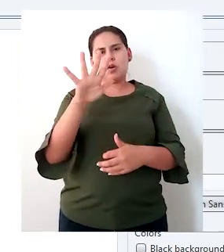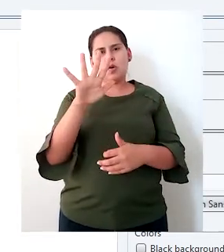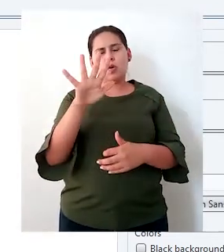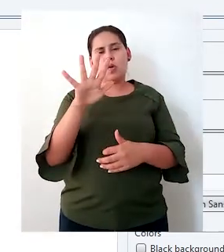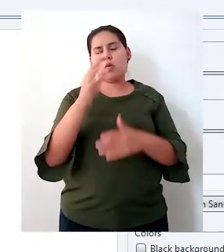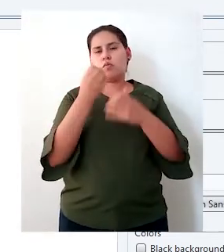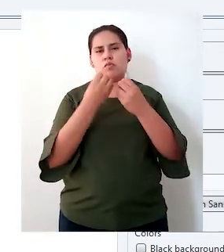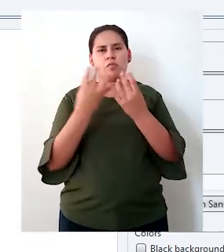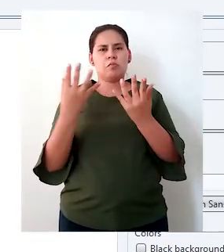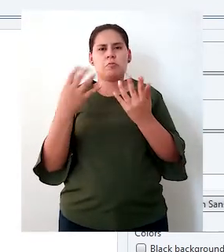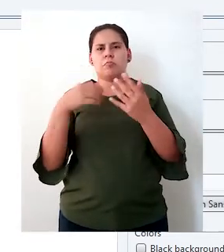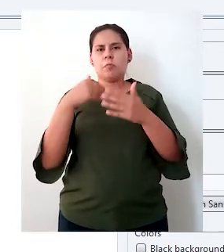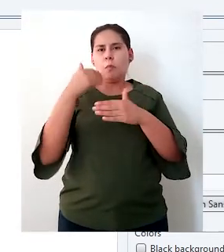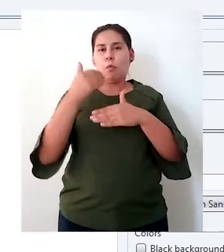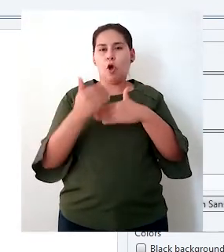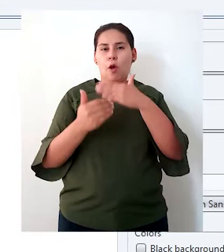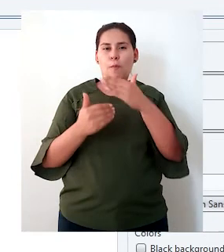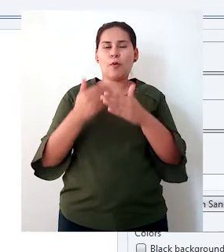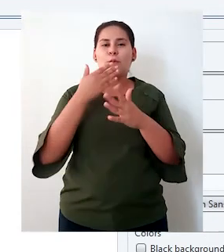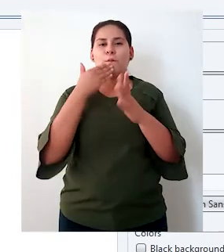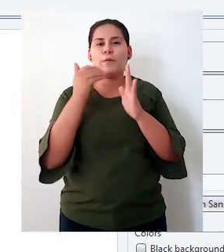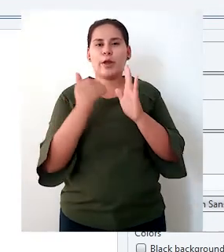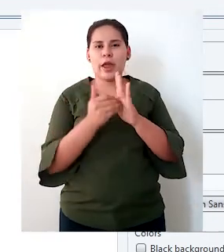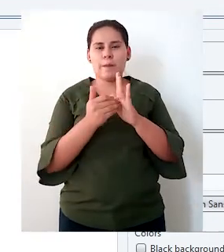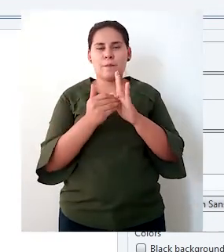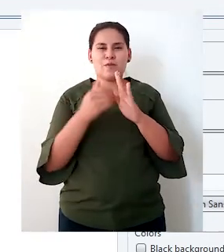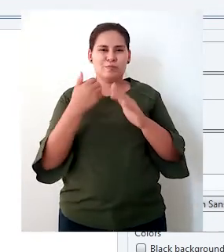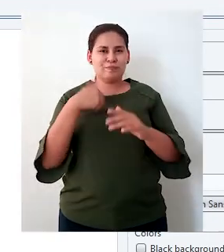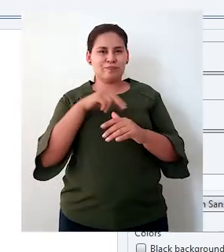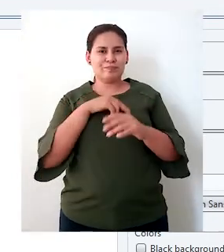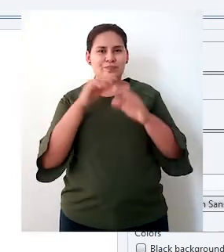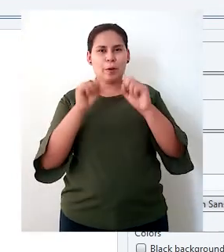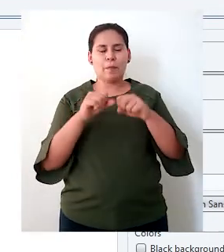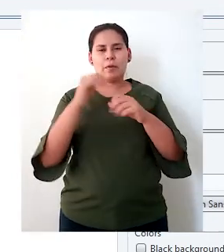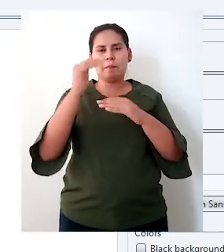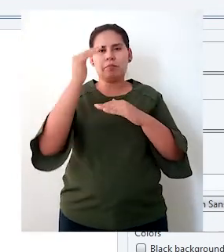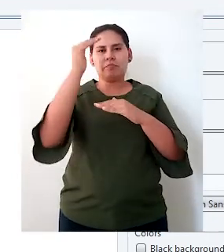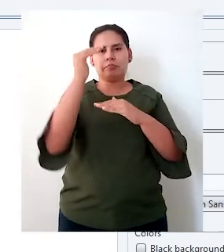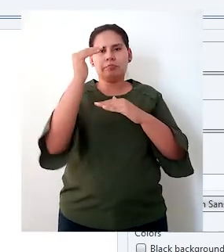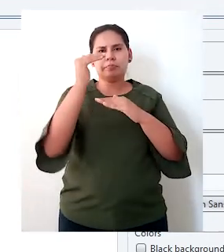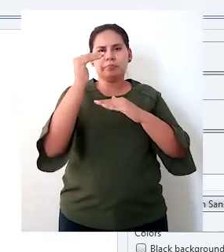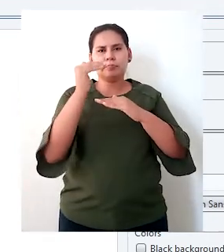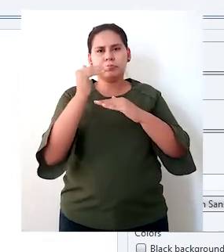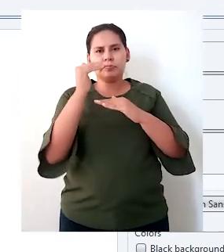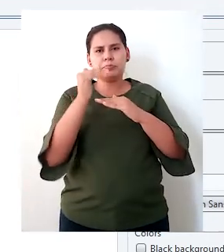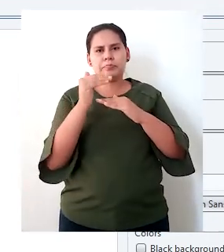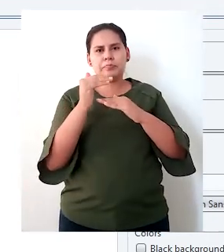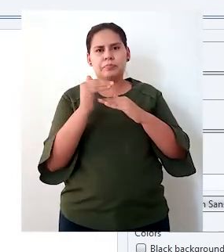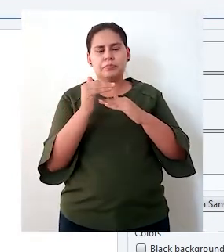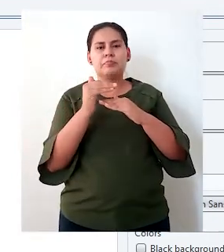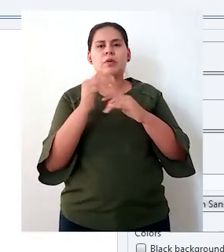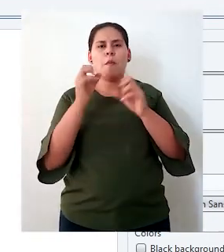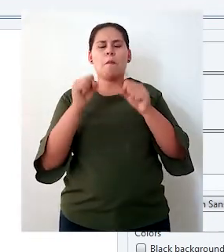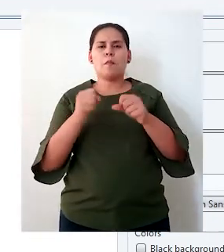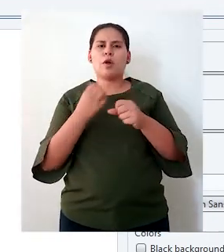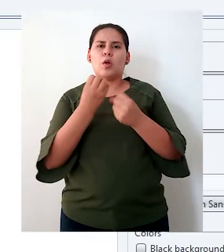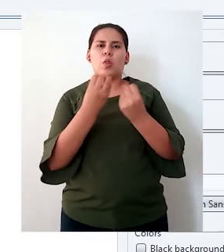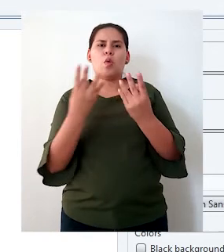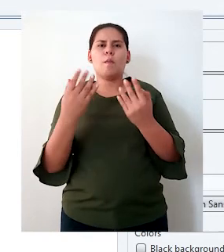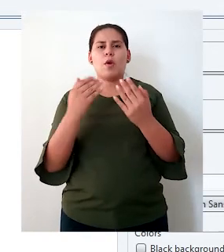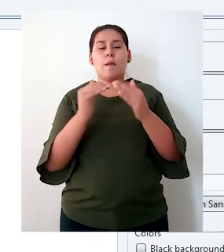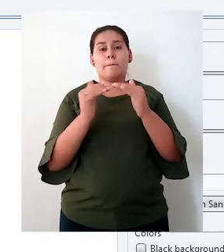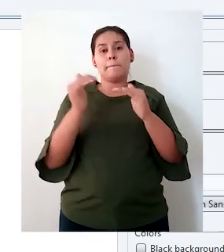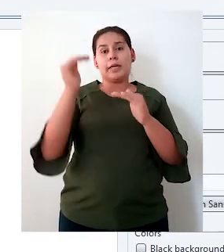a medida que nosotros, por ejemplo, lo vamos disminuyendo, nos va a aparecer un número